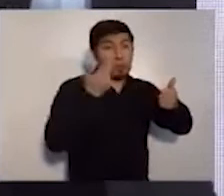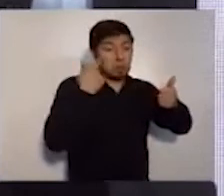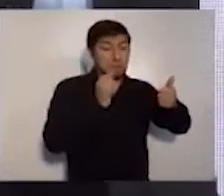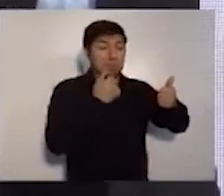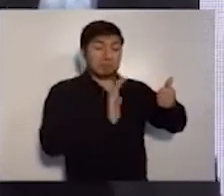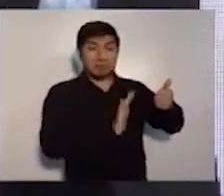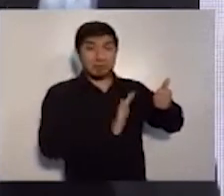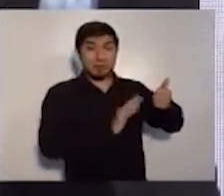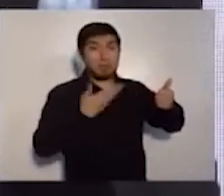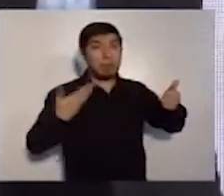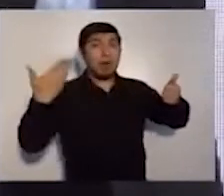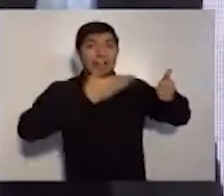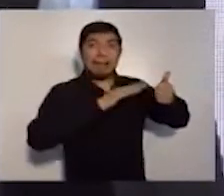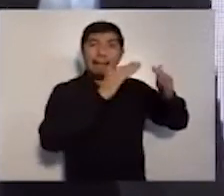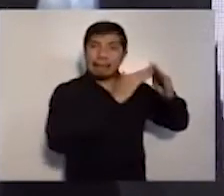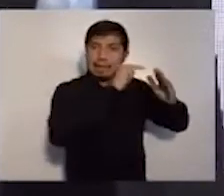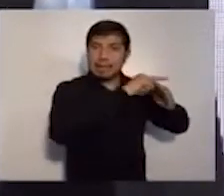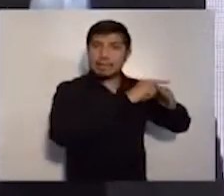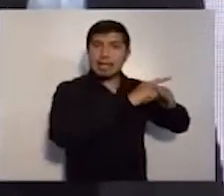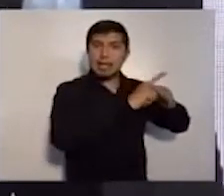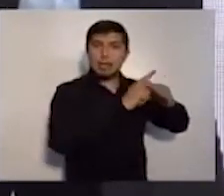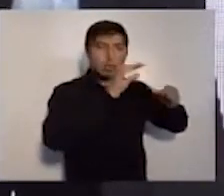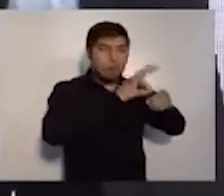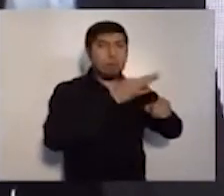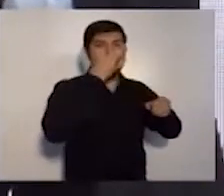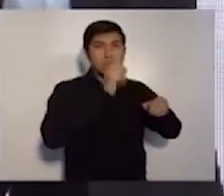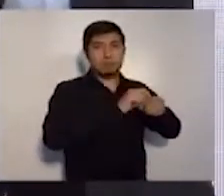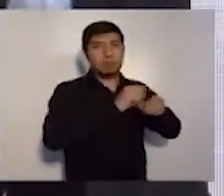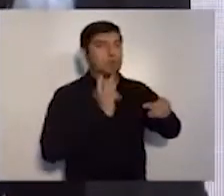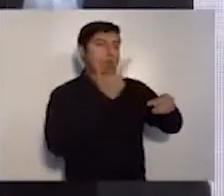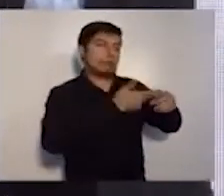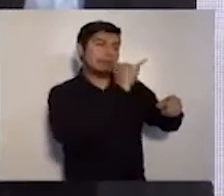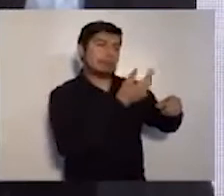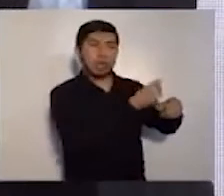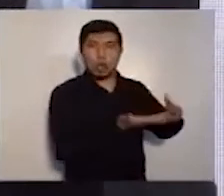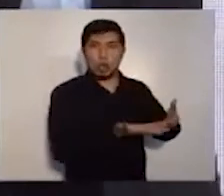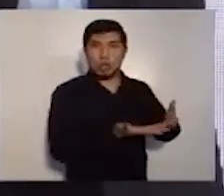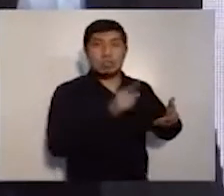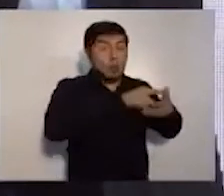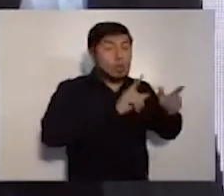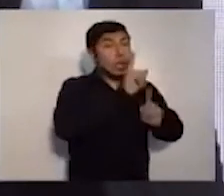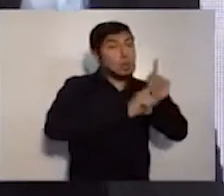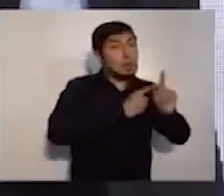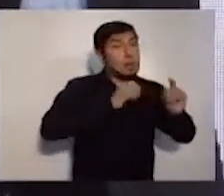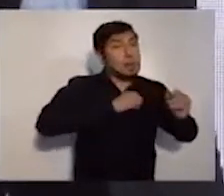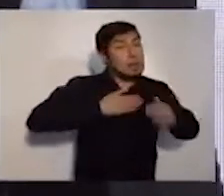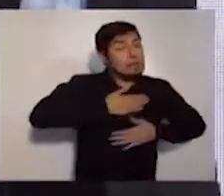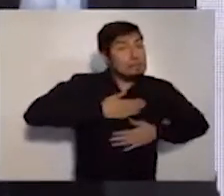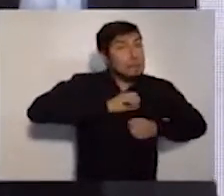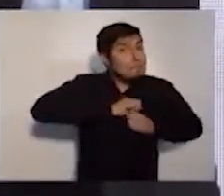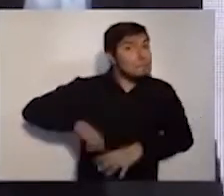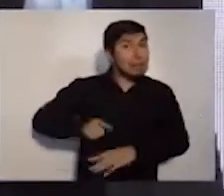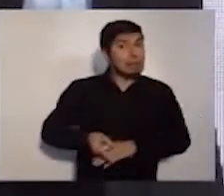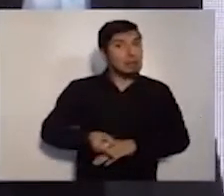casa y vamos a darle el resultado. Si usted por casualidad empeora, va a ir a buscar el SAME a su casa. Así que como dijo el